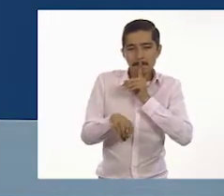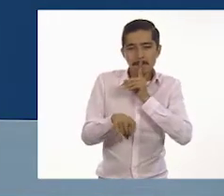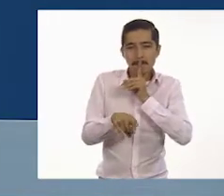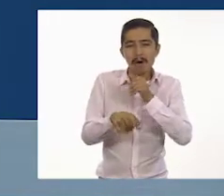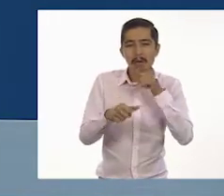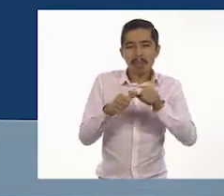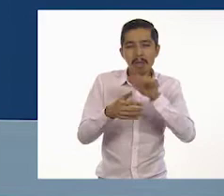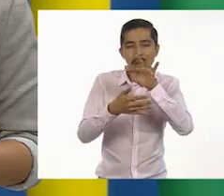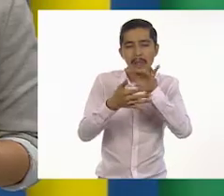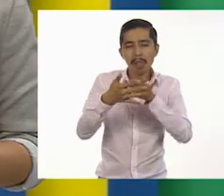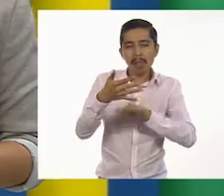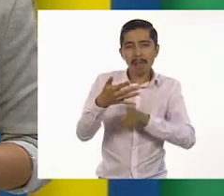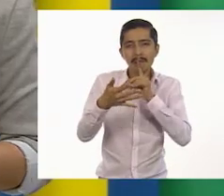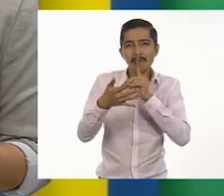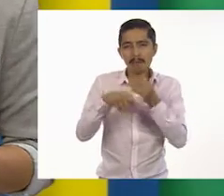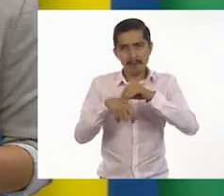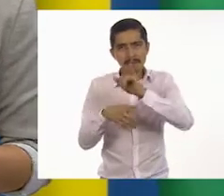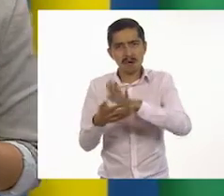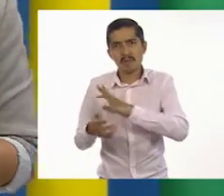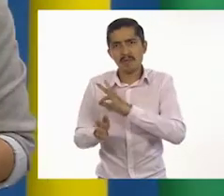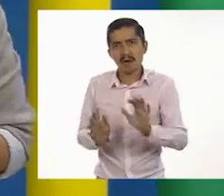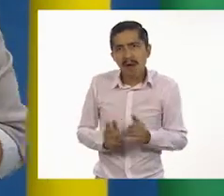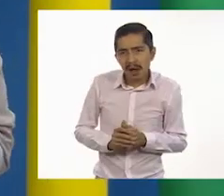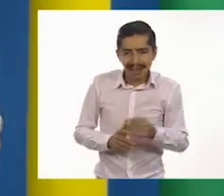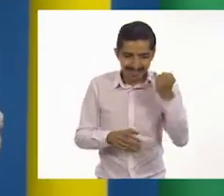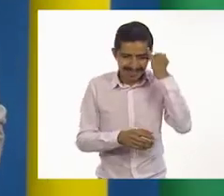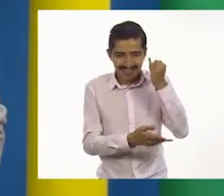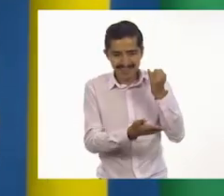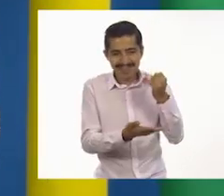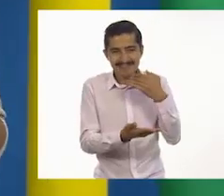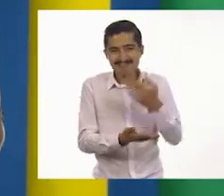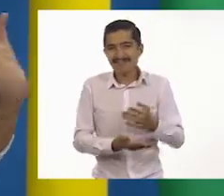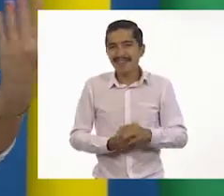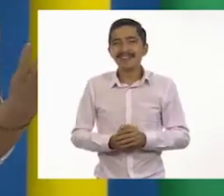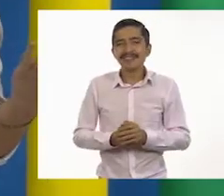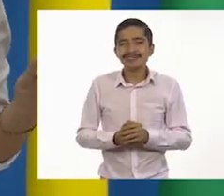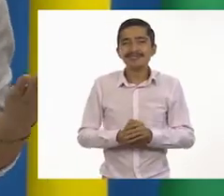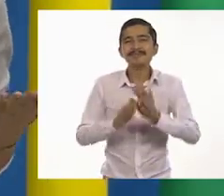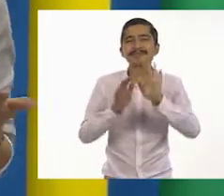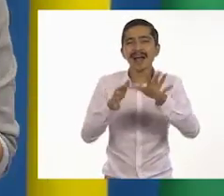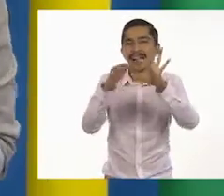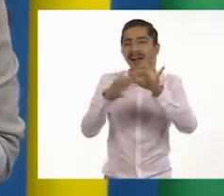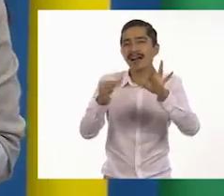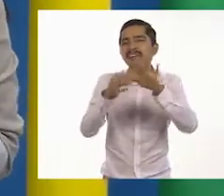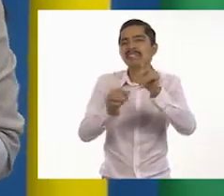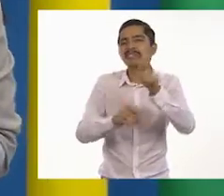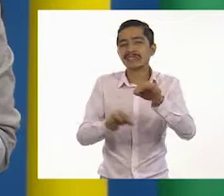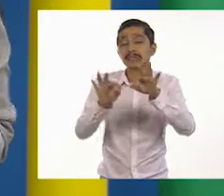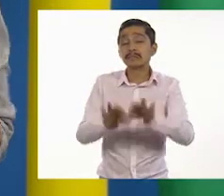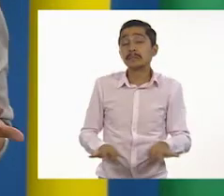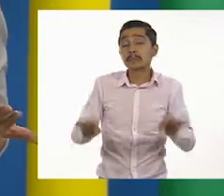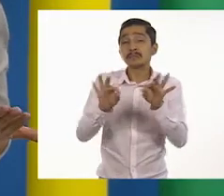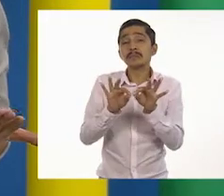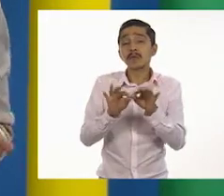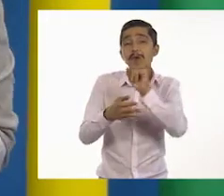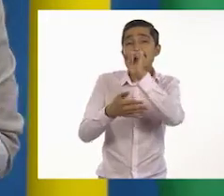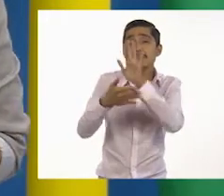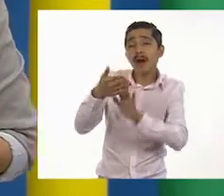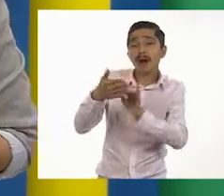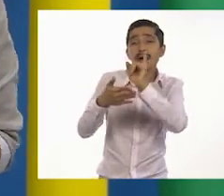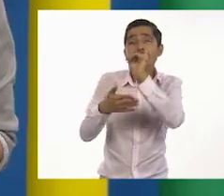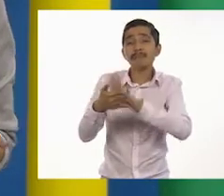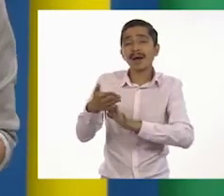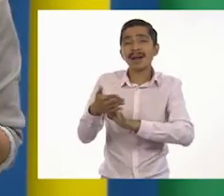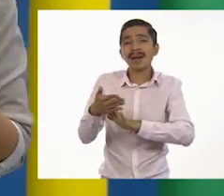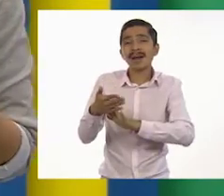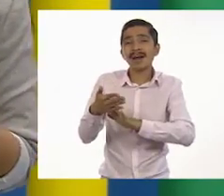creen? Sí, podría ser. Me gusta la idea, Tom, ya que acabamos de hablar sobre la importancia que pueden tener las imágenes en